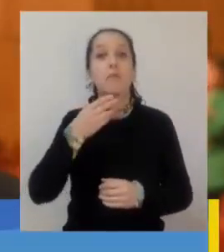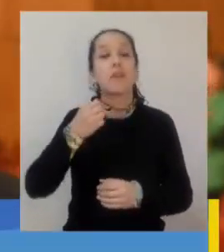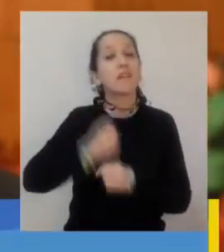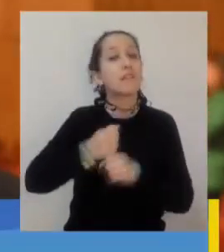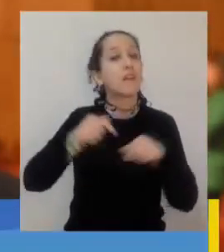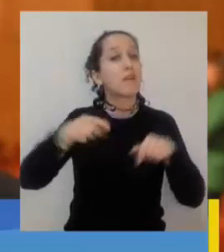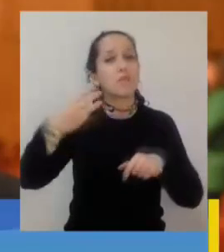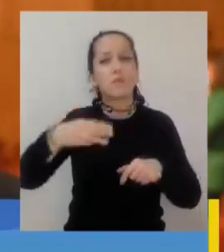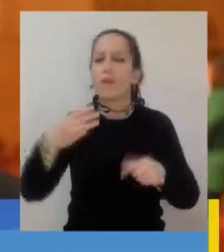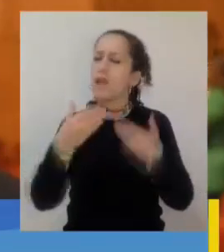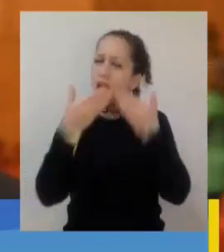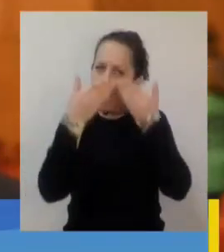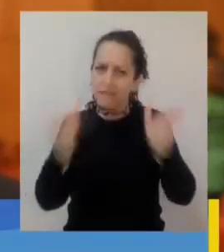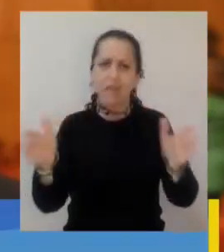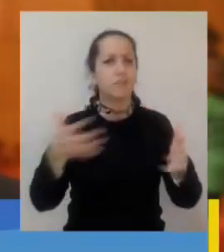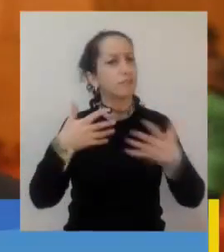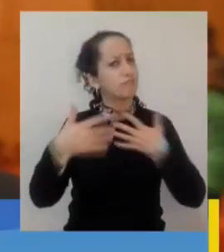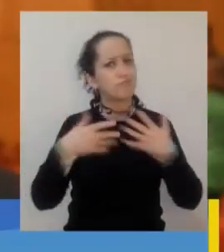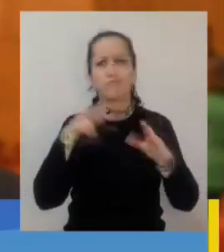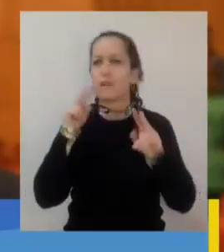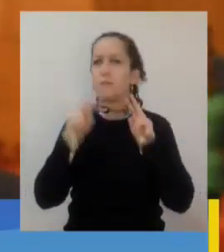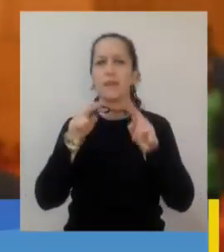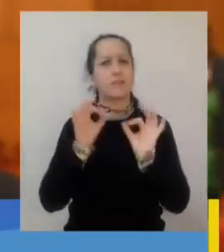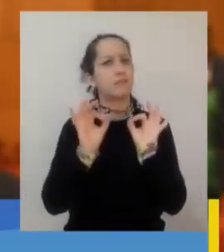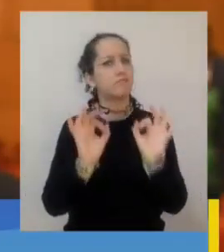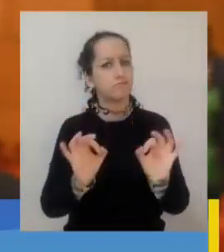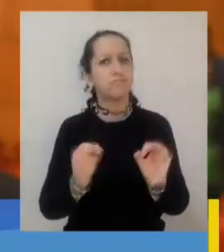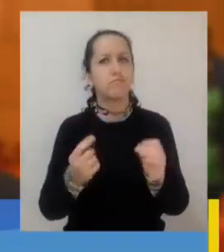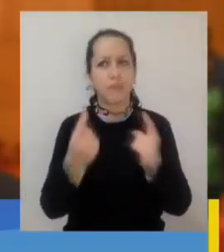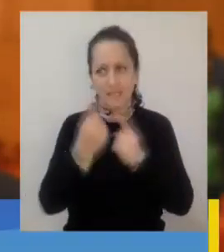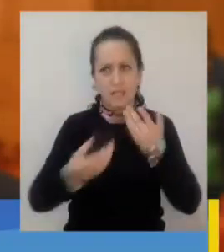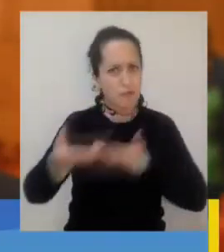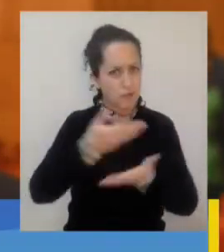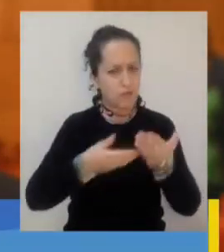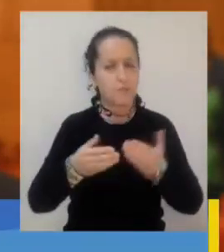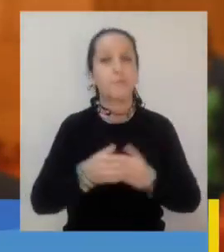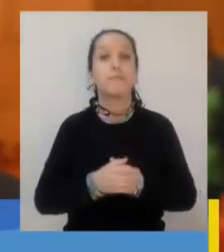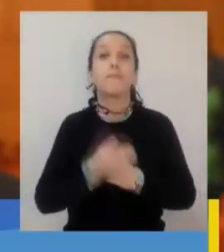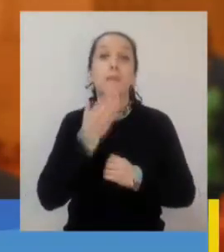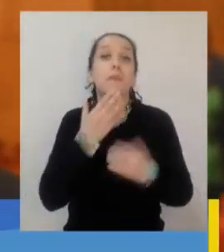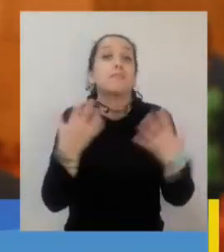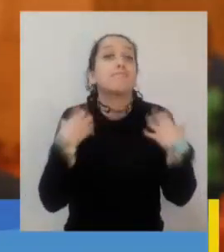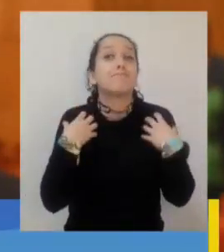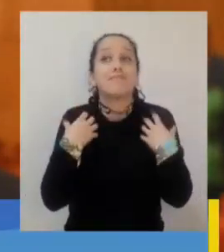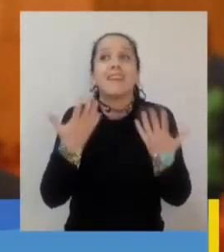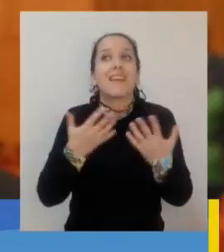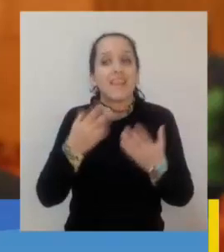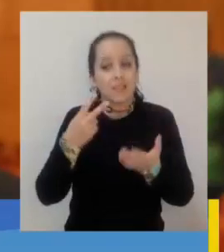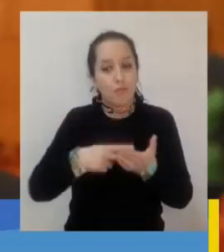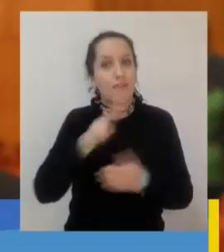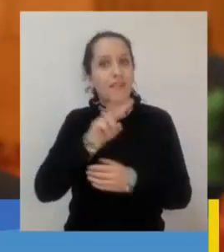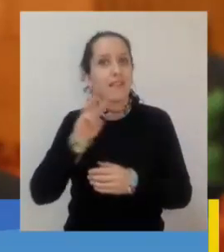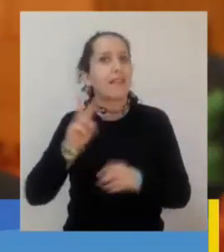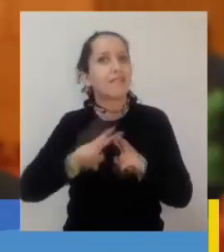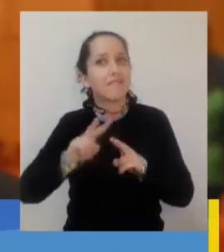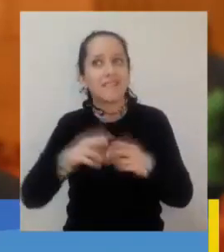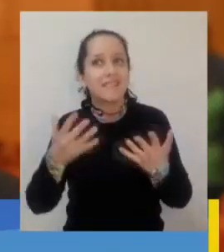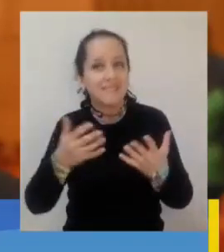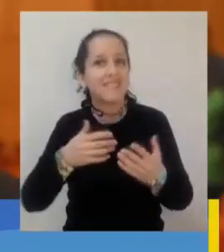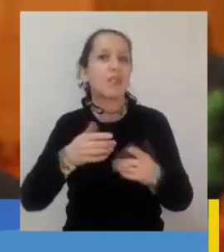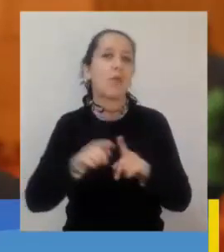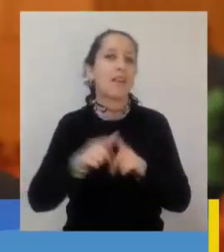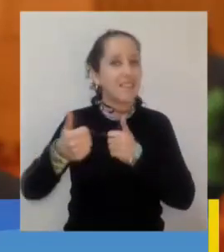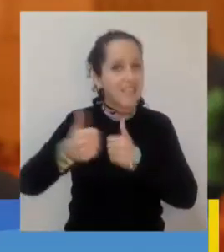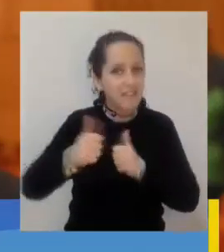abierta, transparente y de manera participativa. Pero también asumiendo desafíos para el año 2023, en el ámbito de